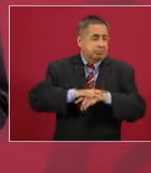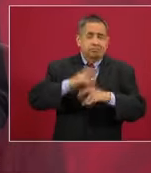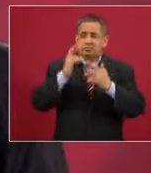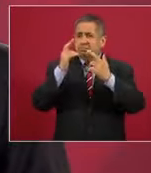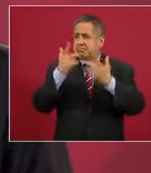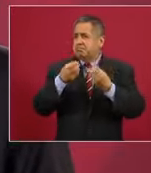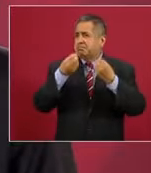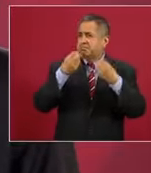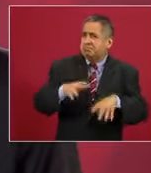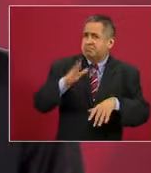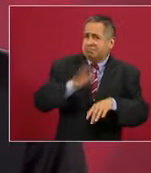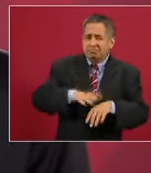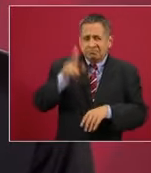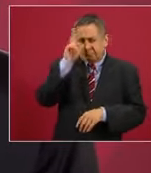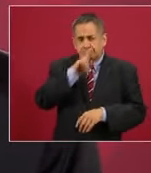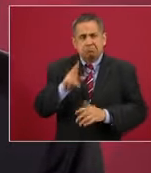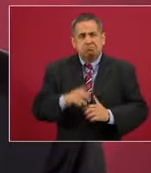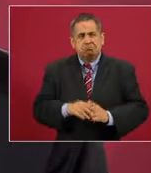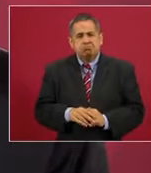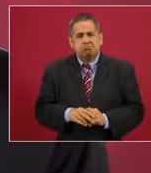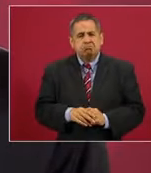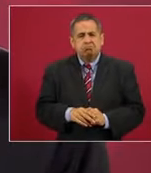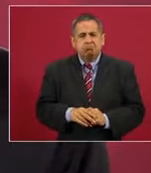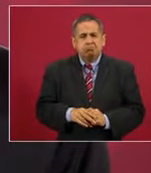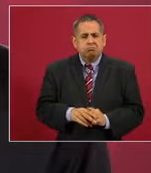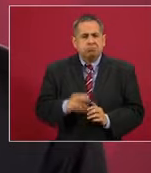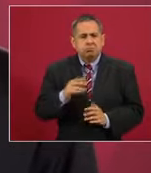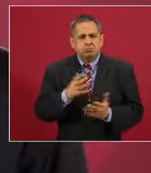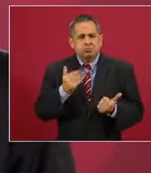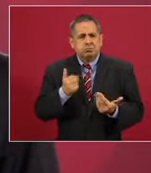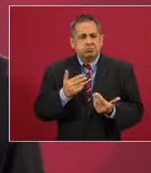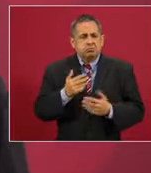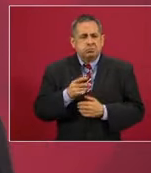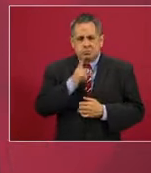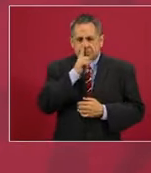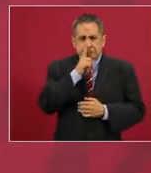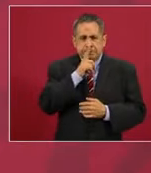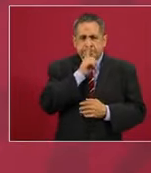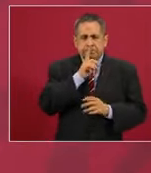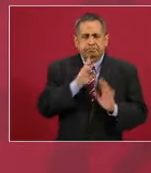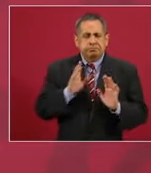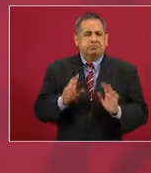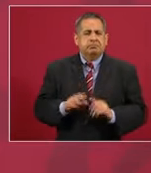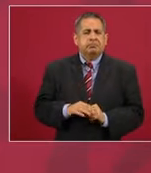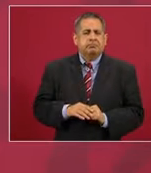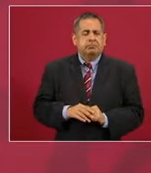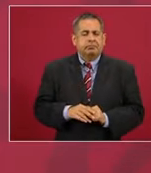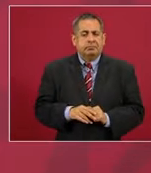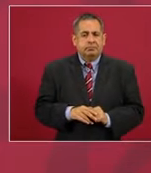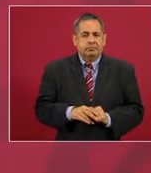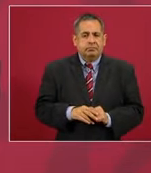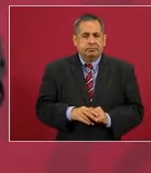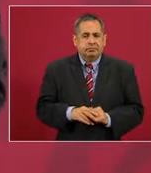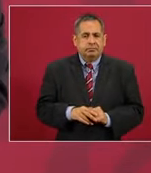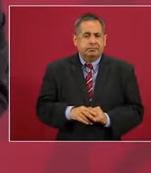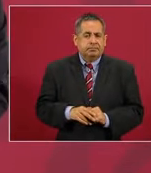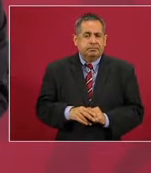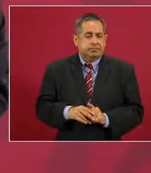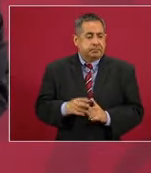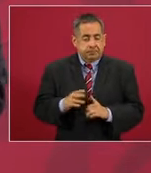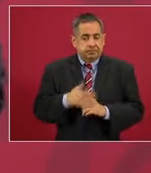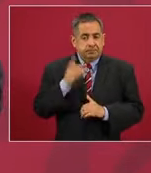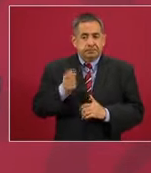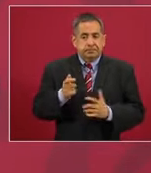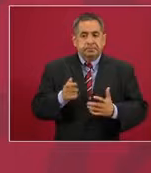no han habido porque